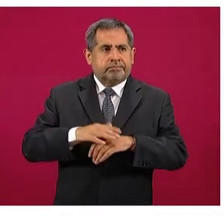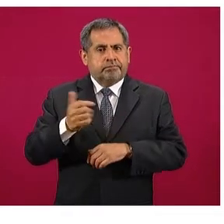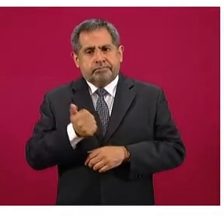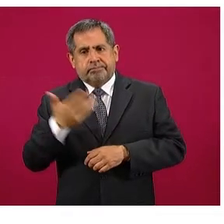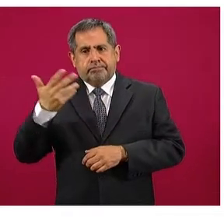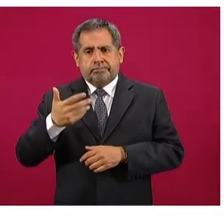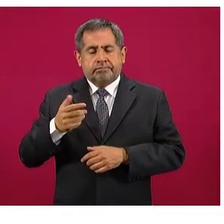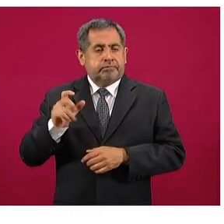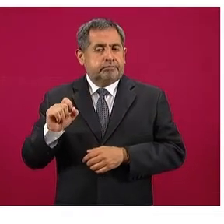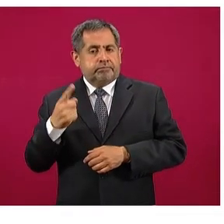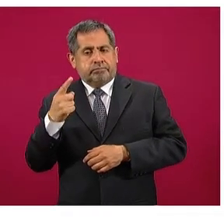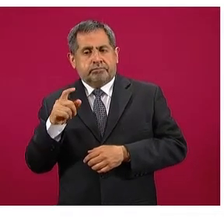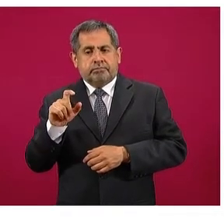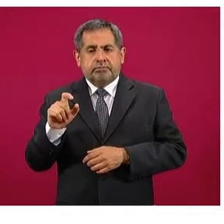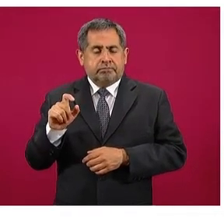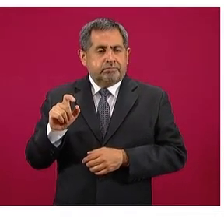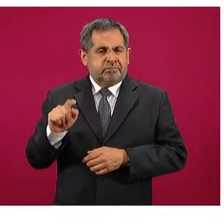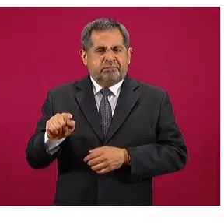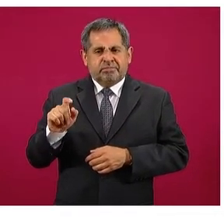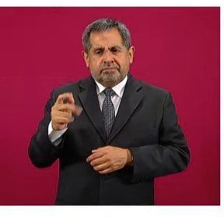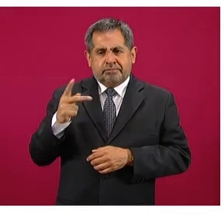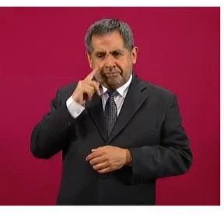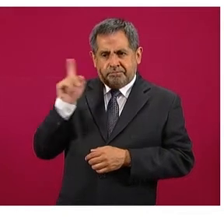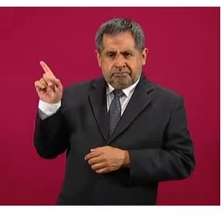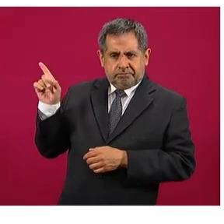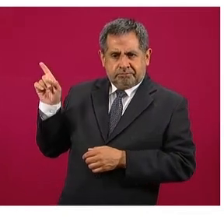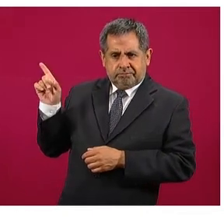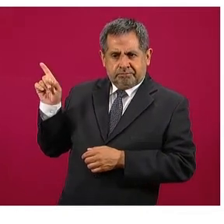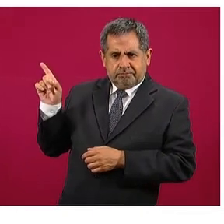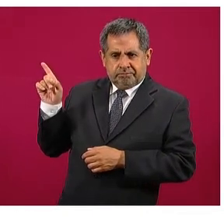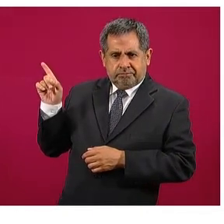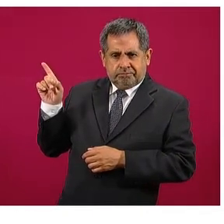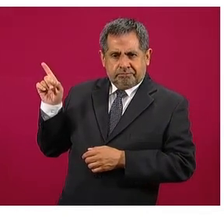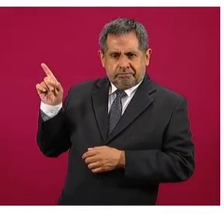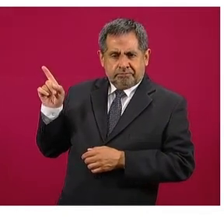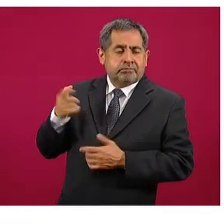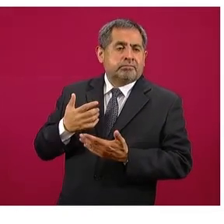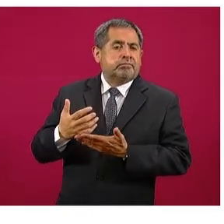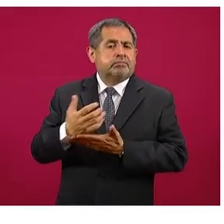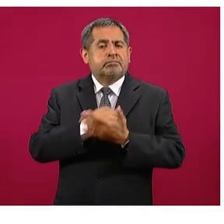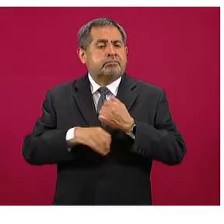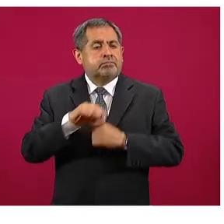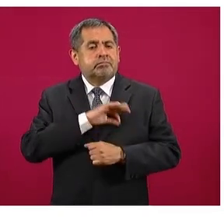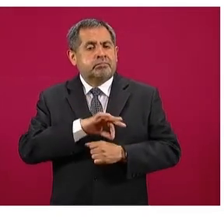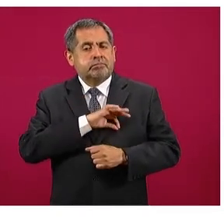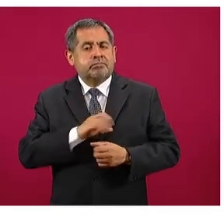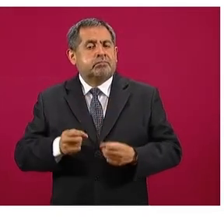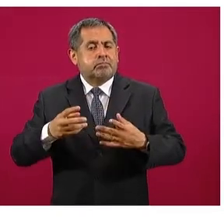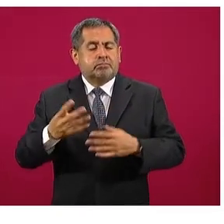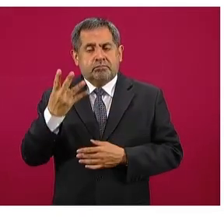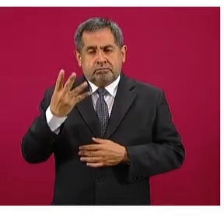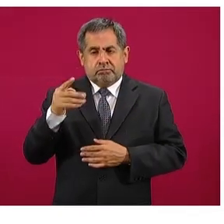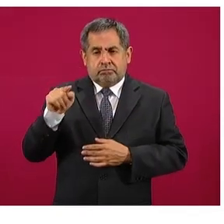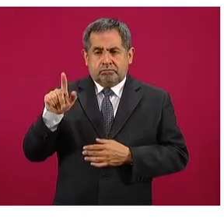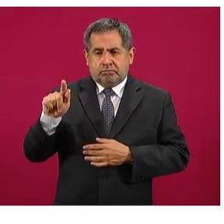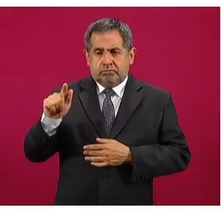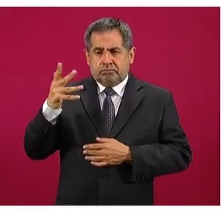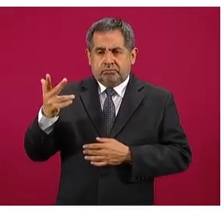cara, 21 pesos, 22 centavos por litro, con un margen de cuatro pesos 78